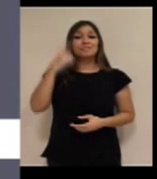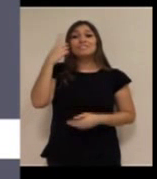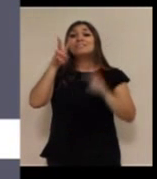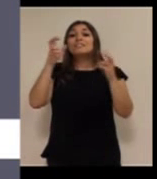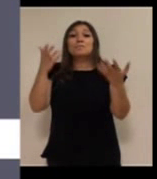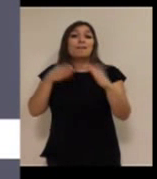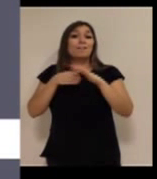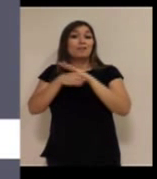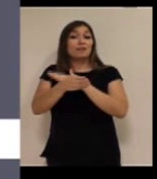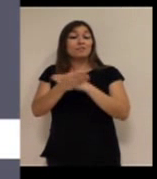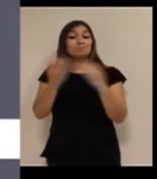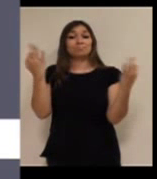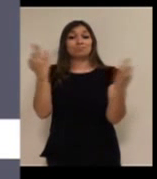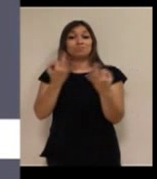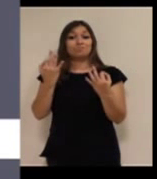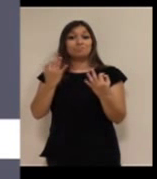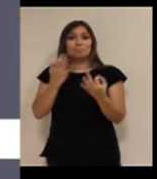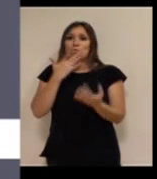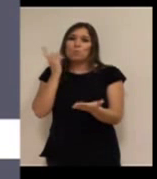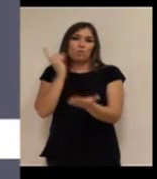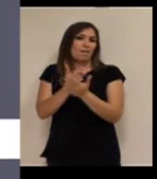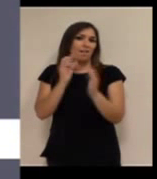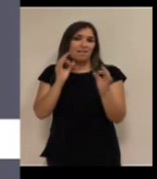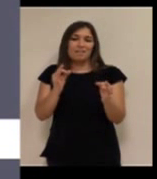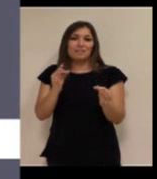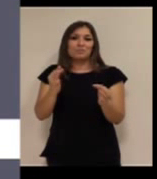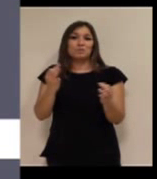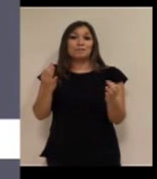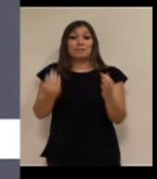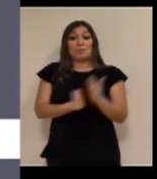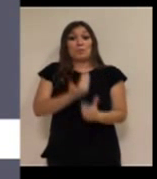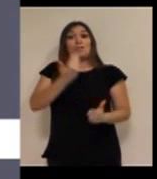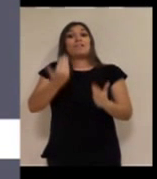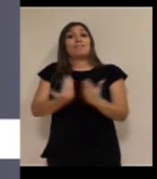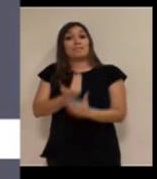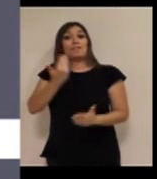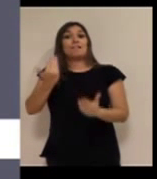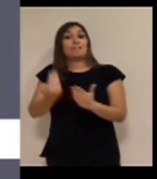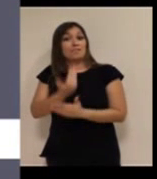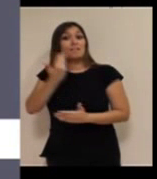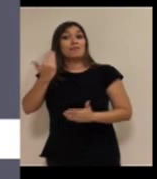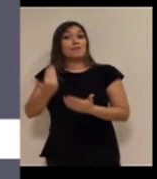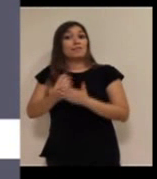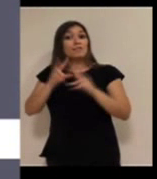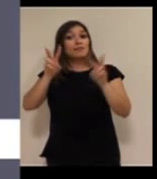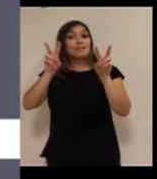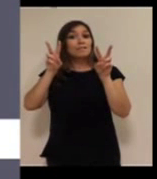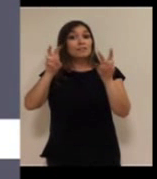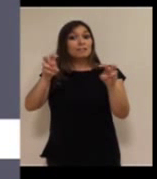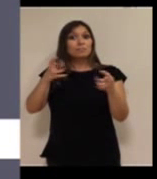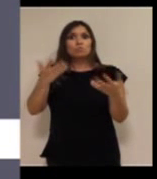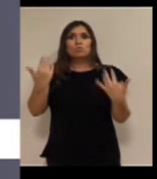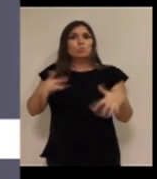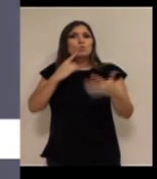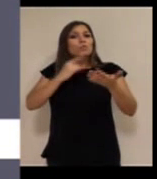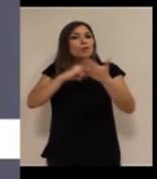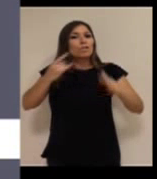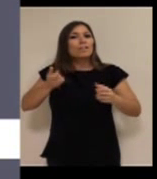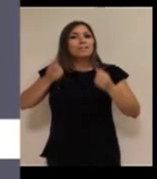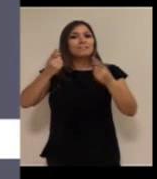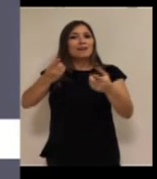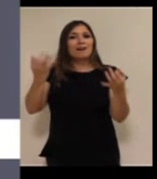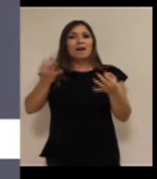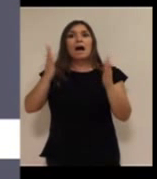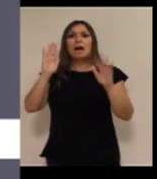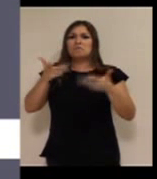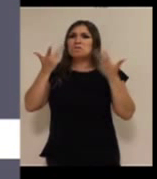accesibilidad es un reto y es algo que día a día las tecnologías están permitiendo que